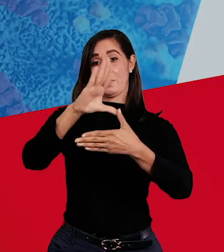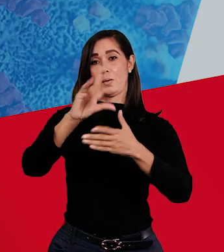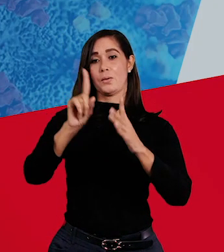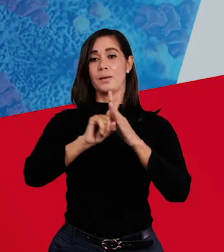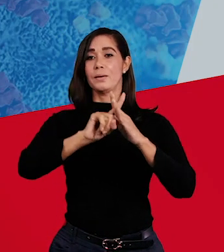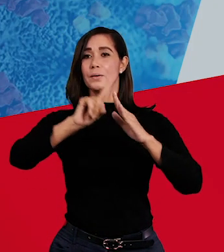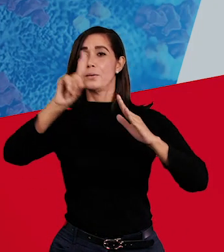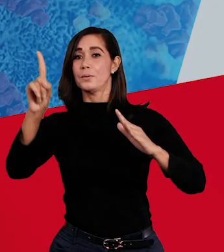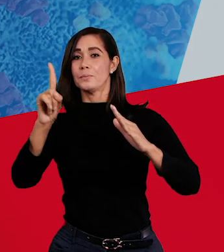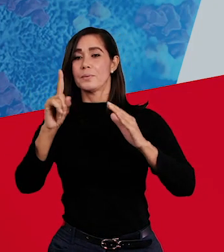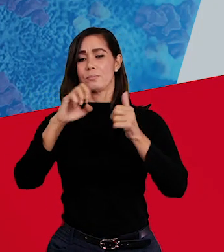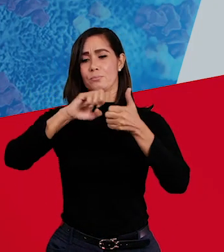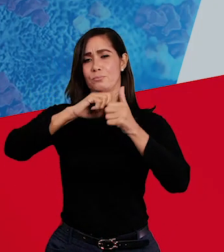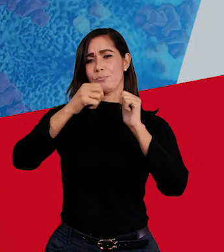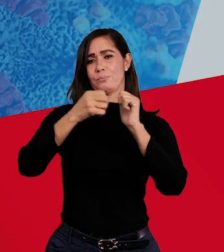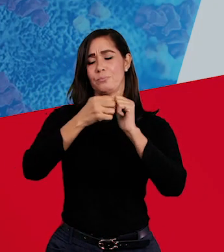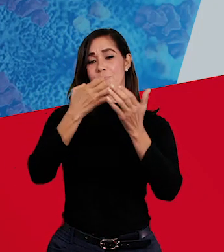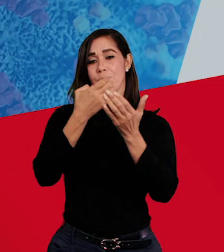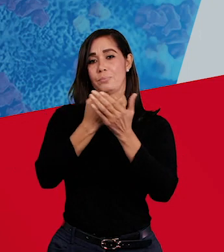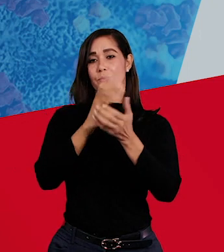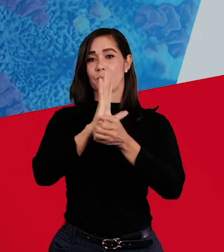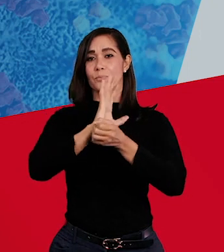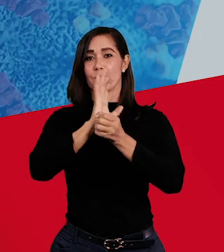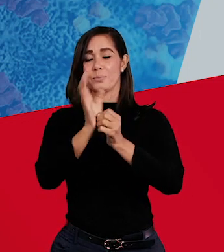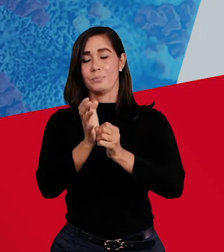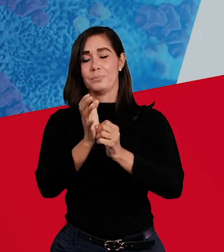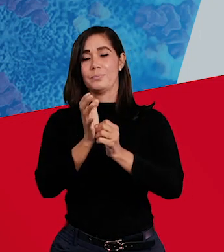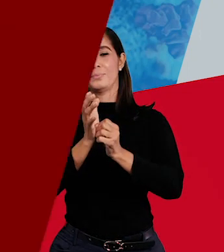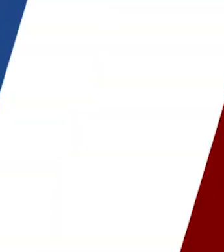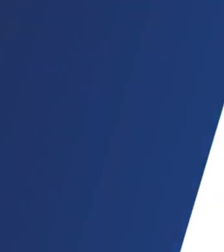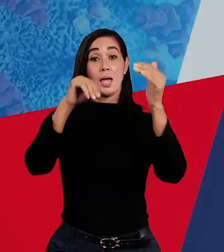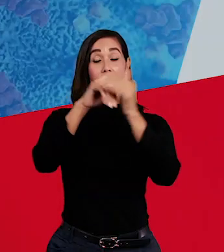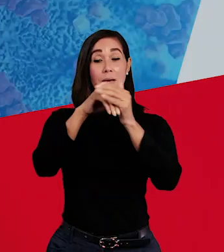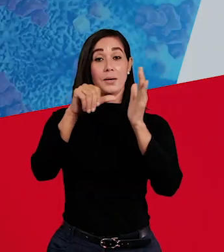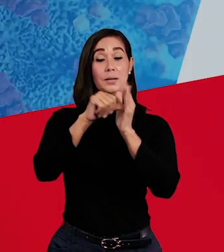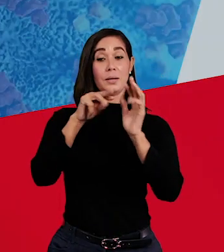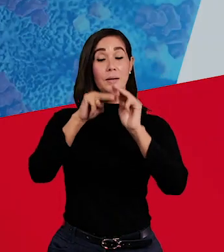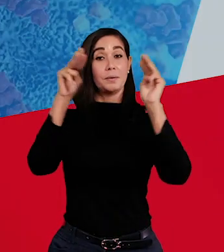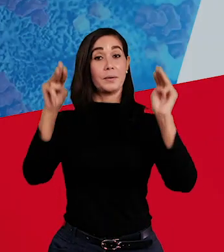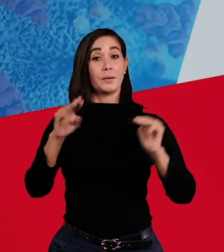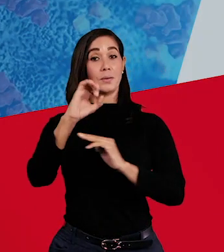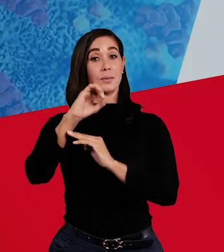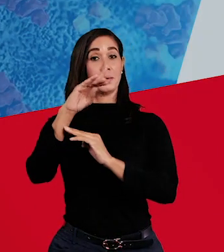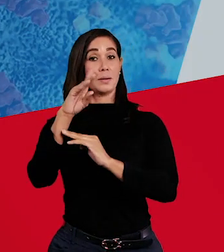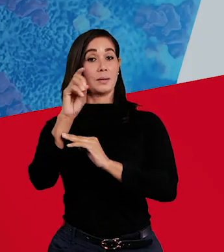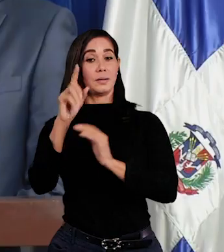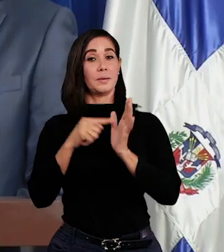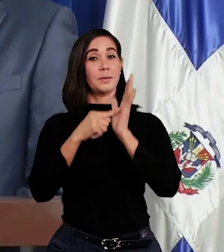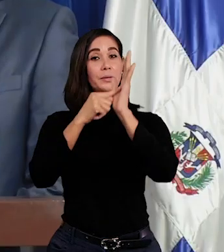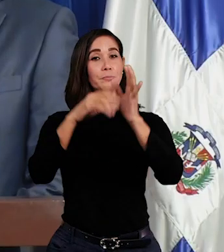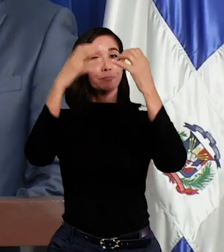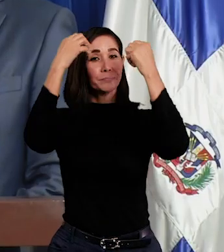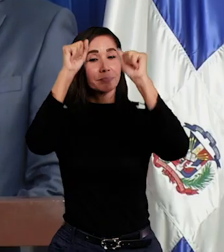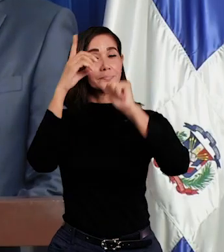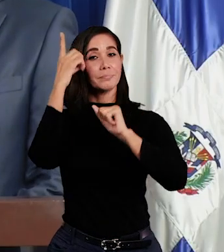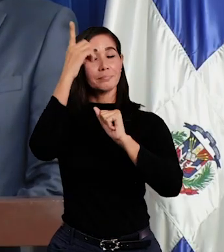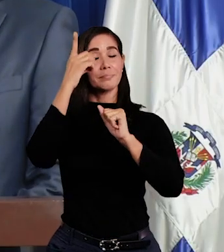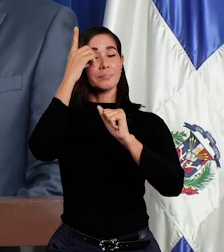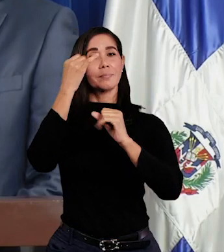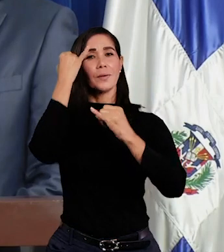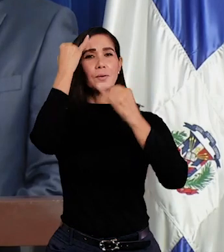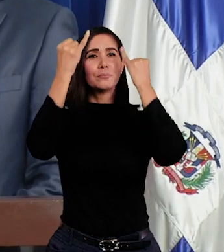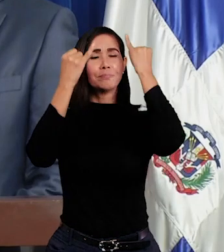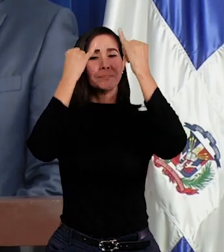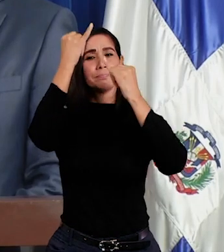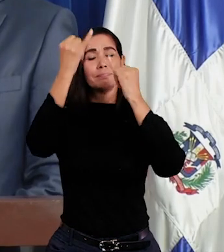Latina que escapará la recesión causada por el coronavirus. El Banco Central y el Ministerio de Hacienda presentaron al presidente